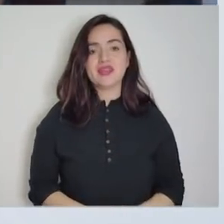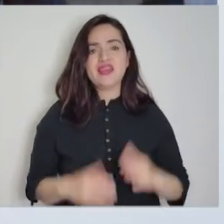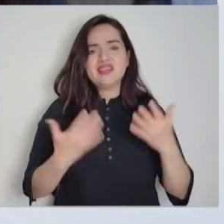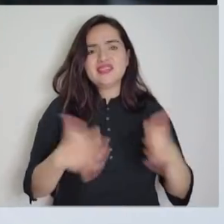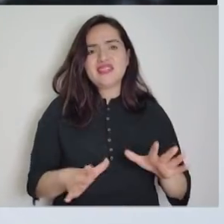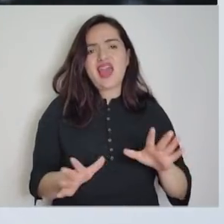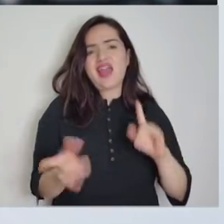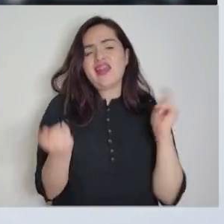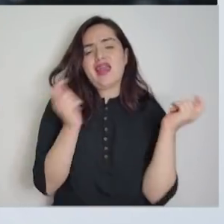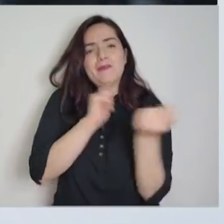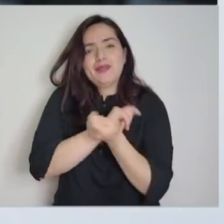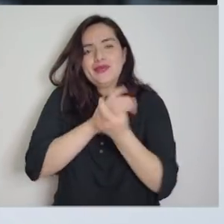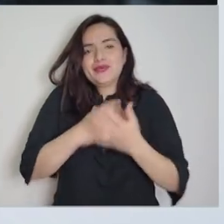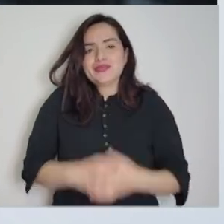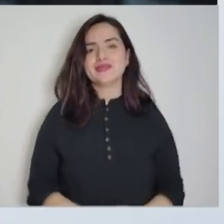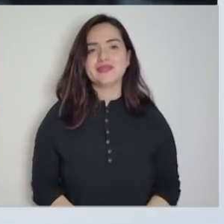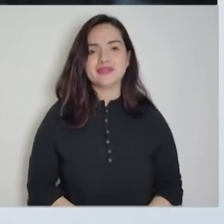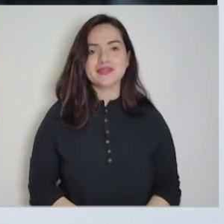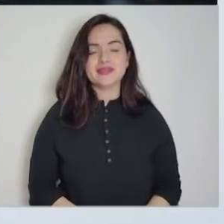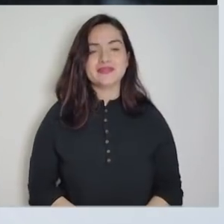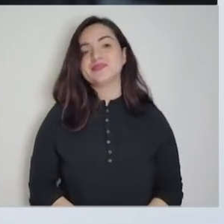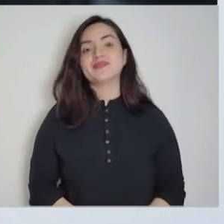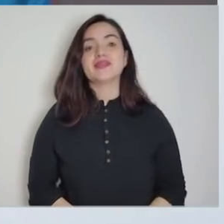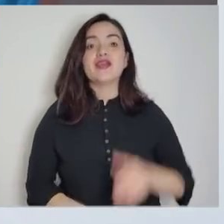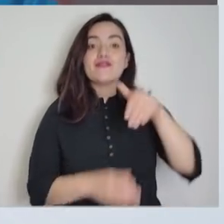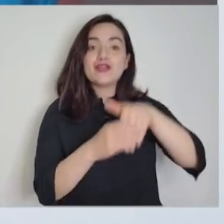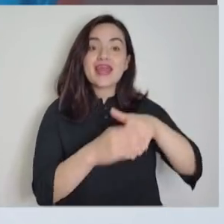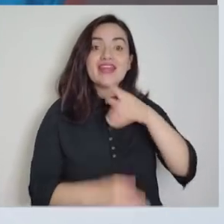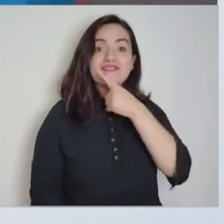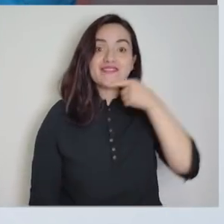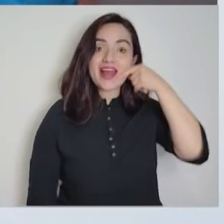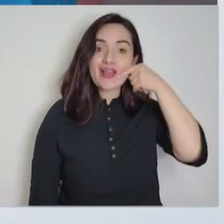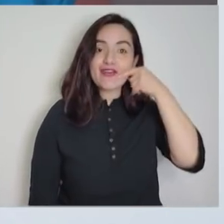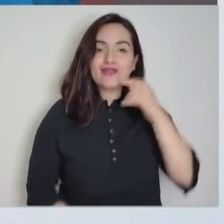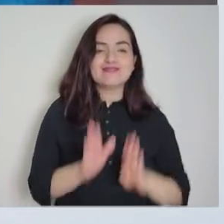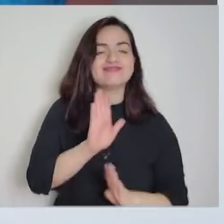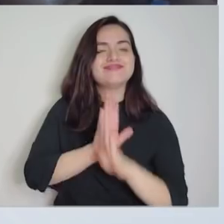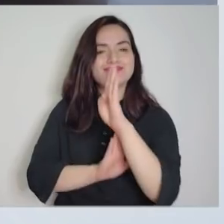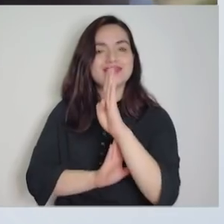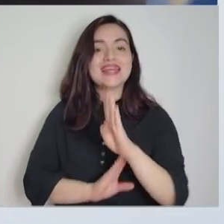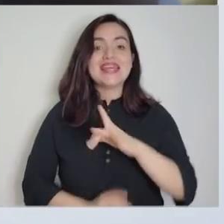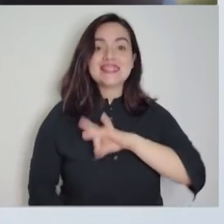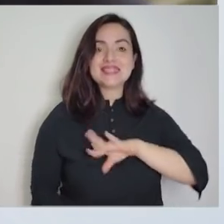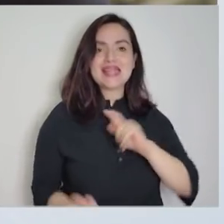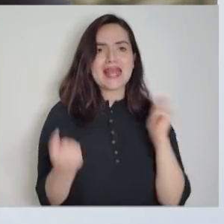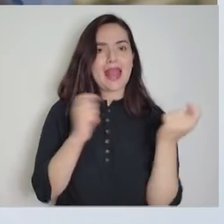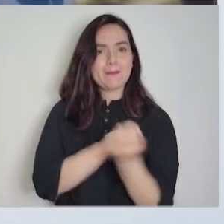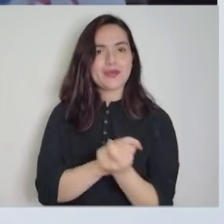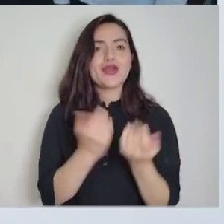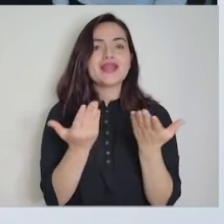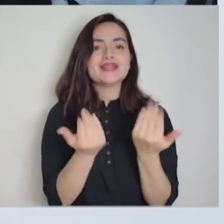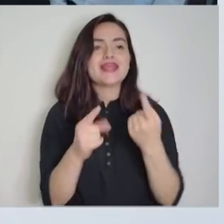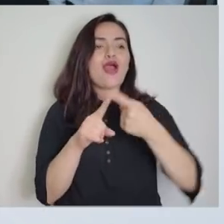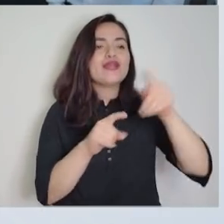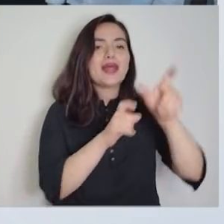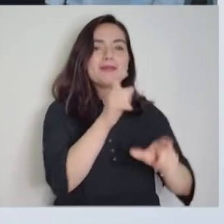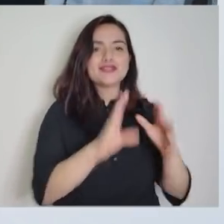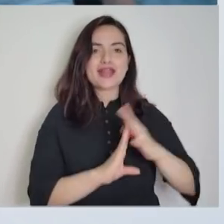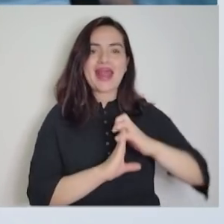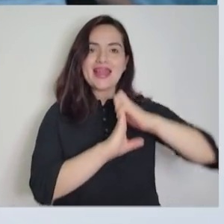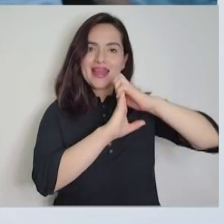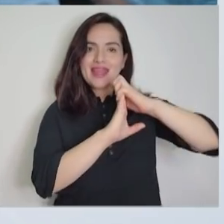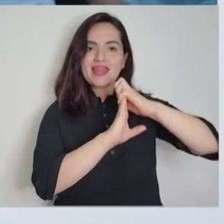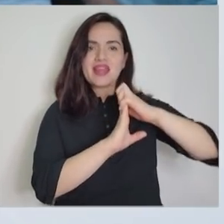modernizarnos, porque ya cambiaron los tiempos. Votar por Franco hoy día es votar por el progreso. Chile cambió, Chile